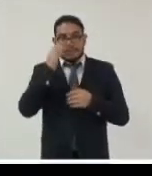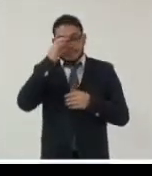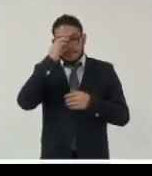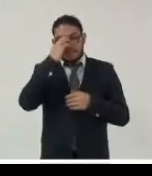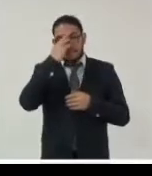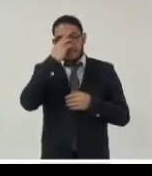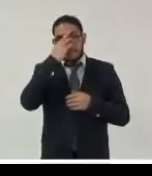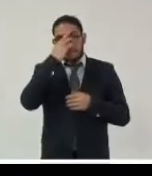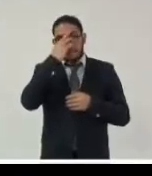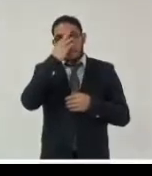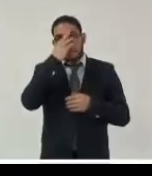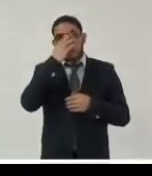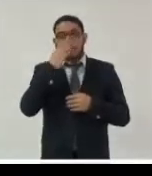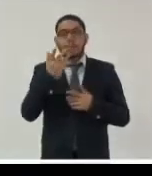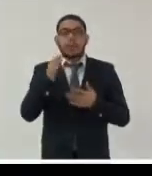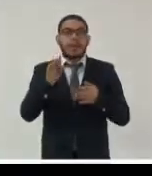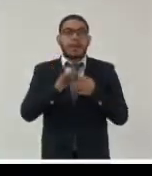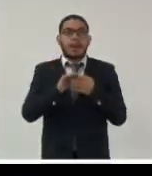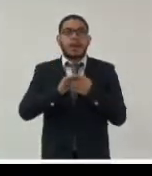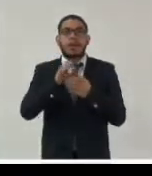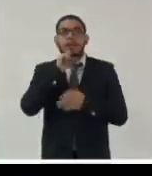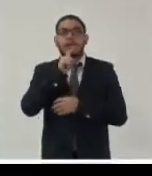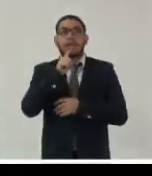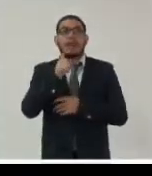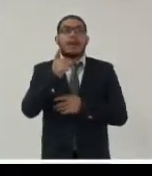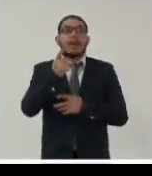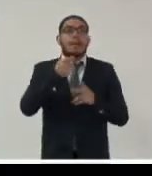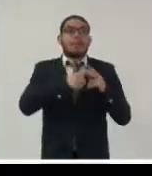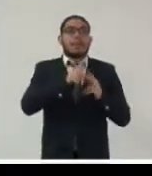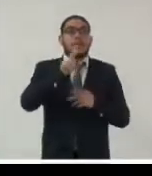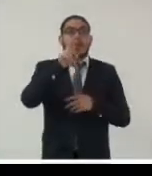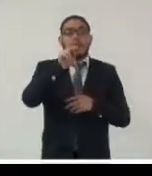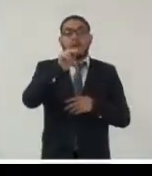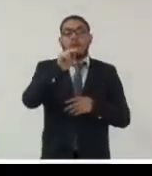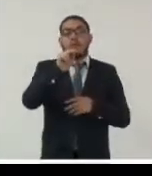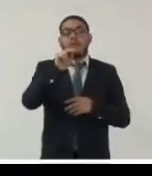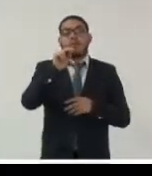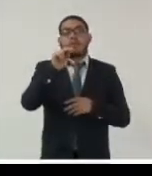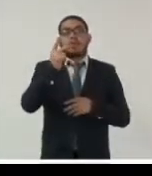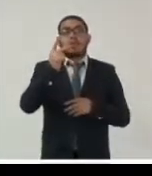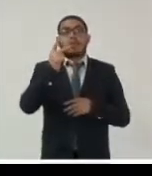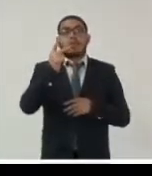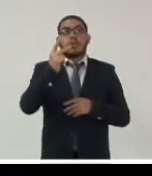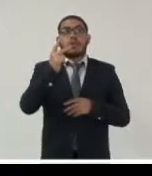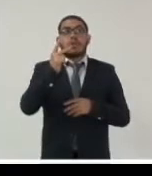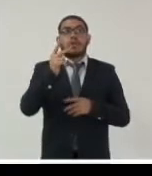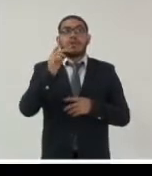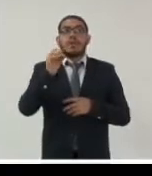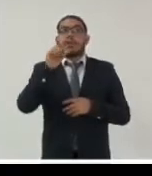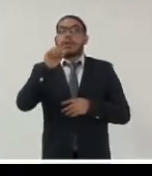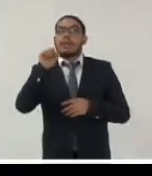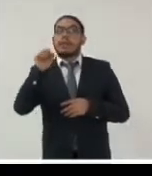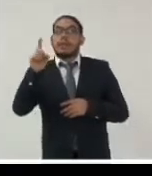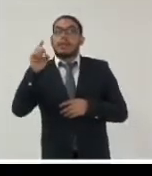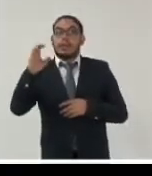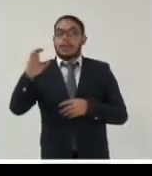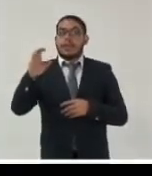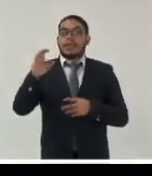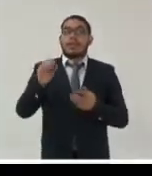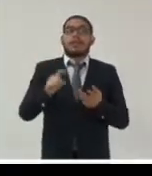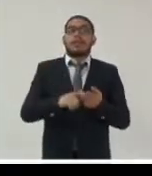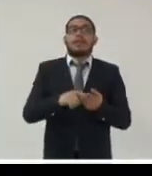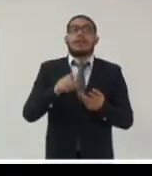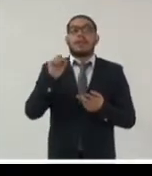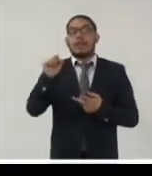casi que se entrelaza porque desde el 82 en la CCSDS se empieza la necesidad de